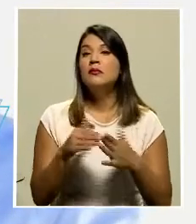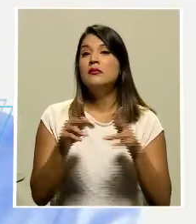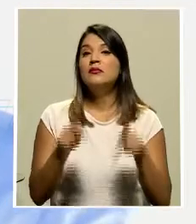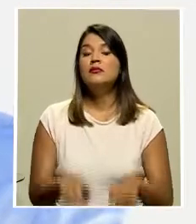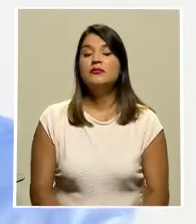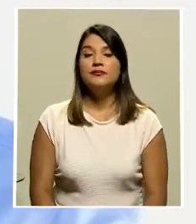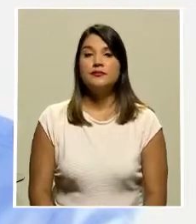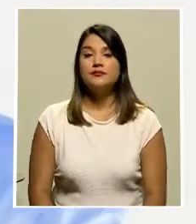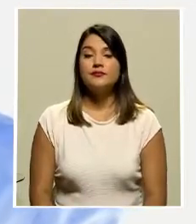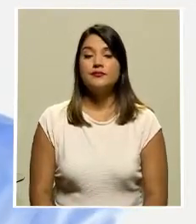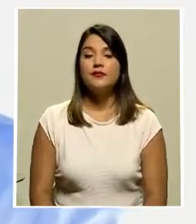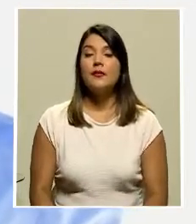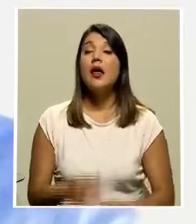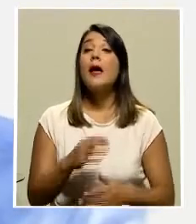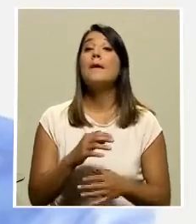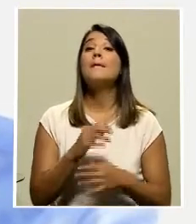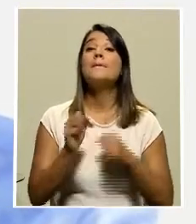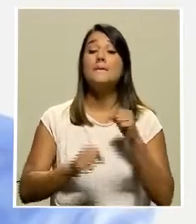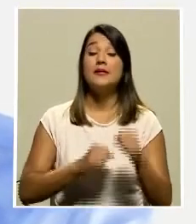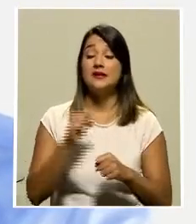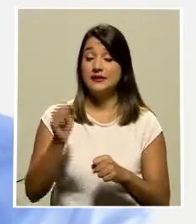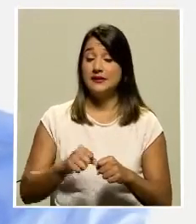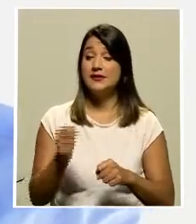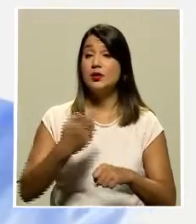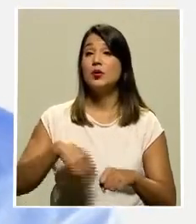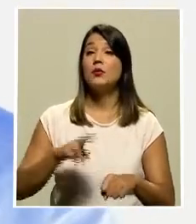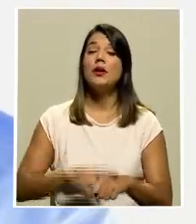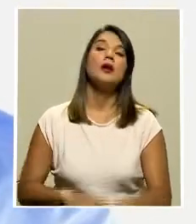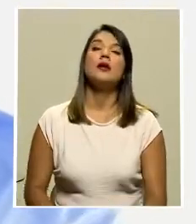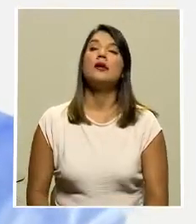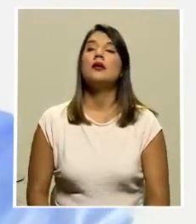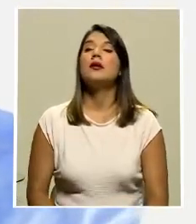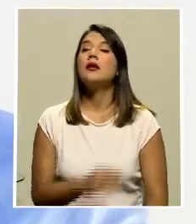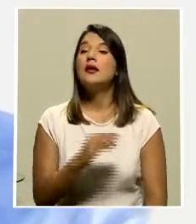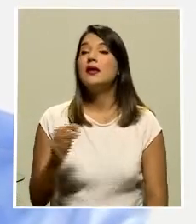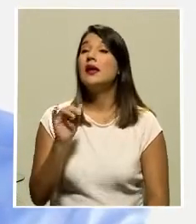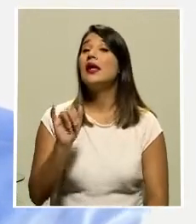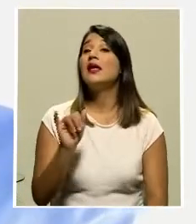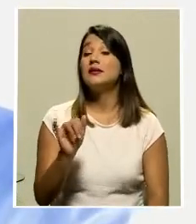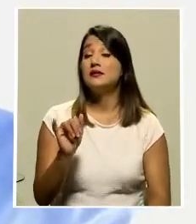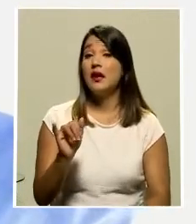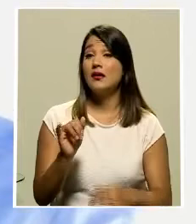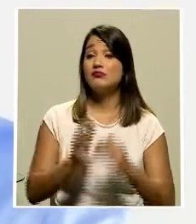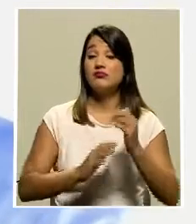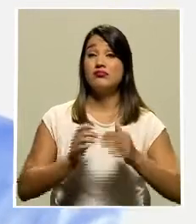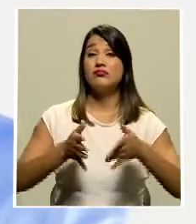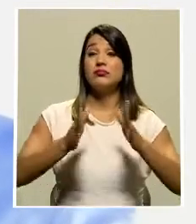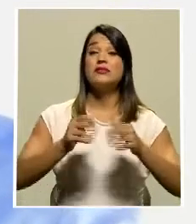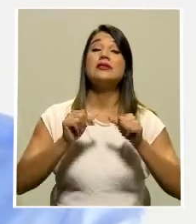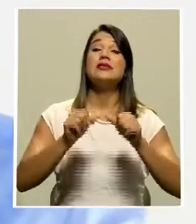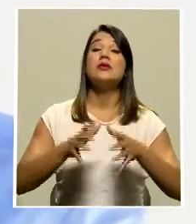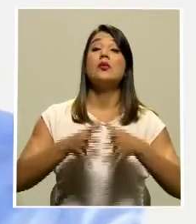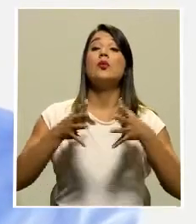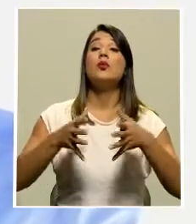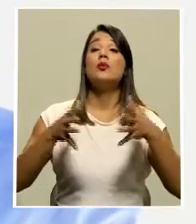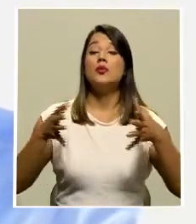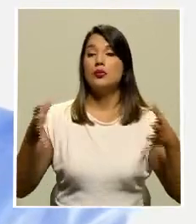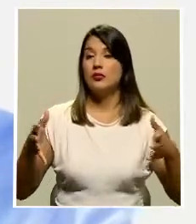que la bici sea normal y esa infraestructura seguirá creciendo no solo en extensión